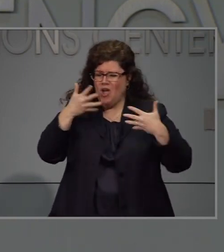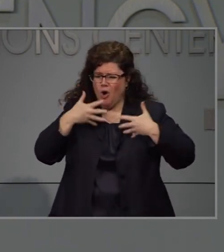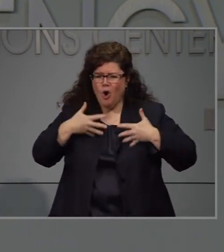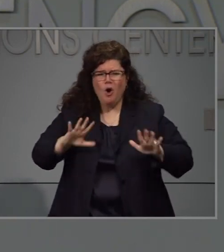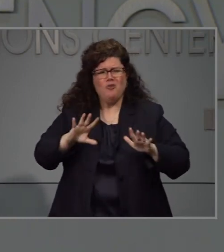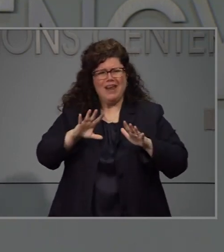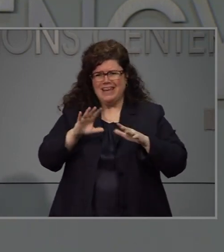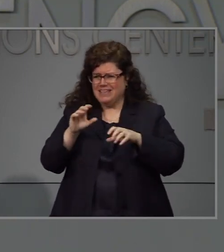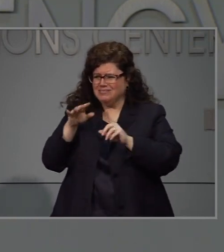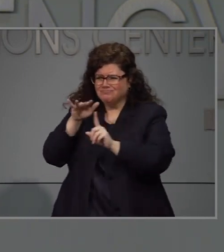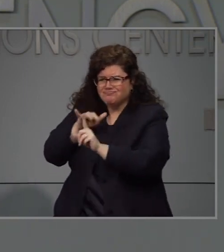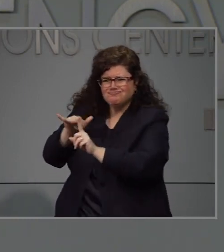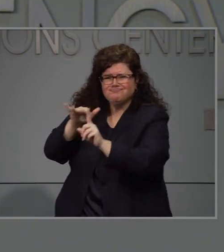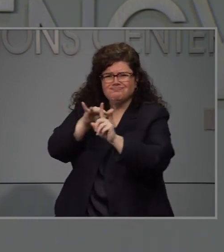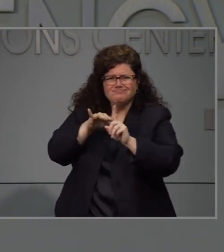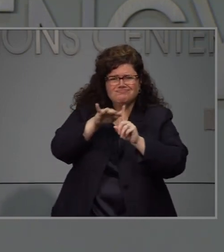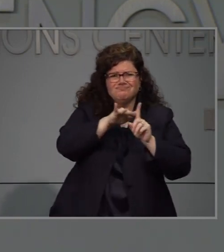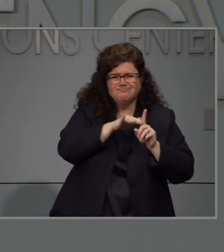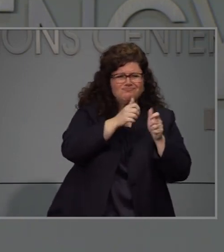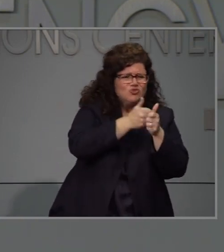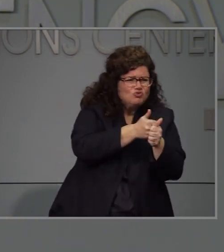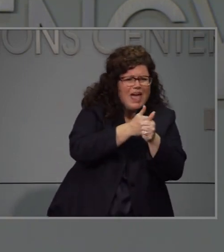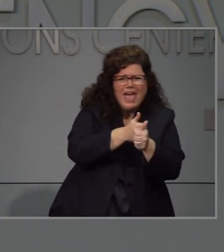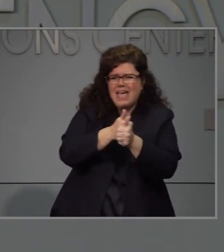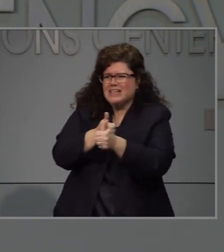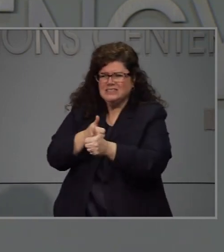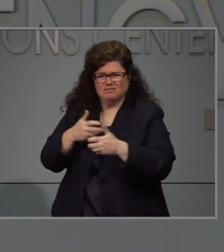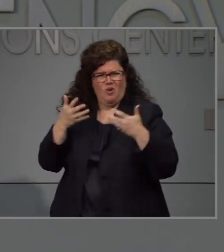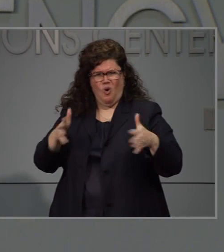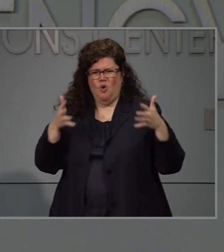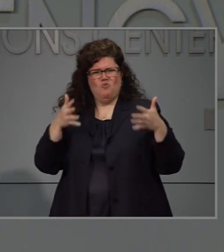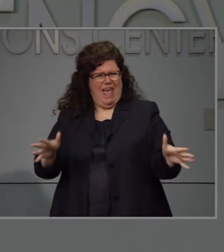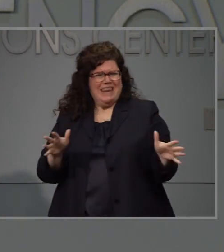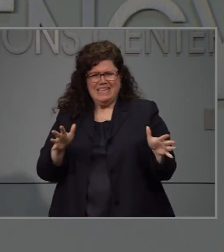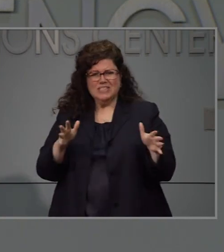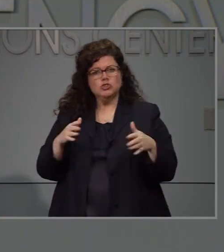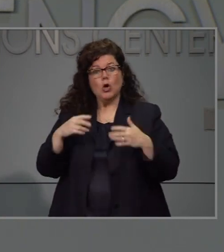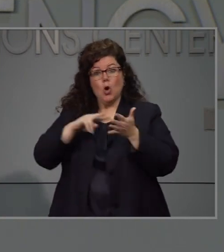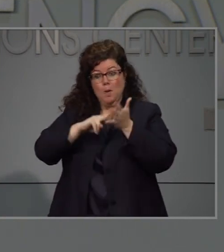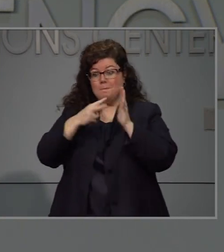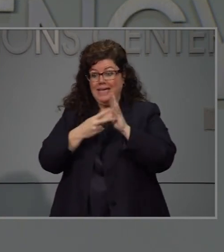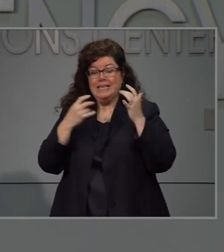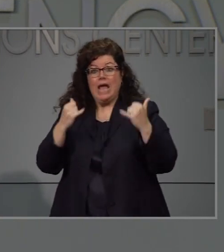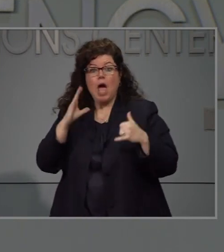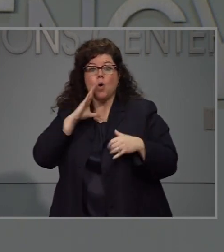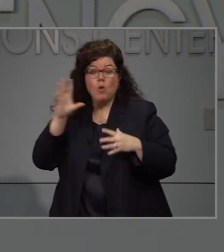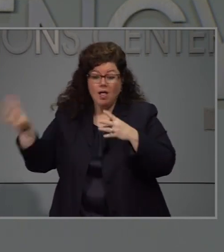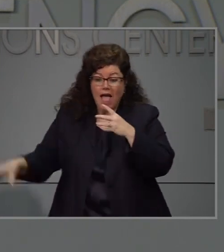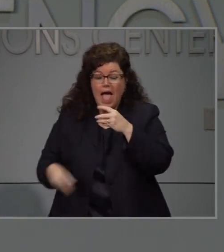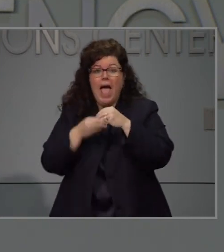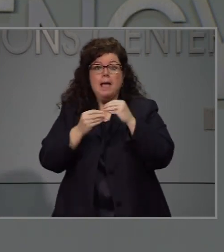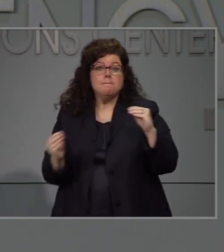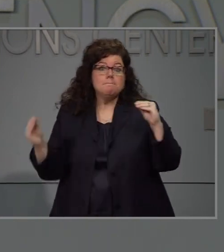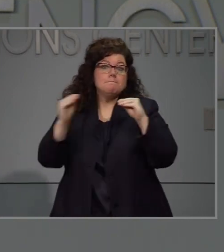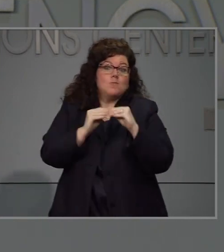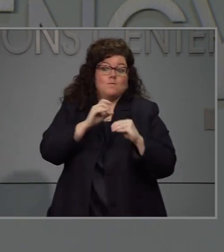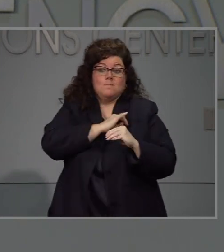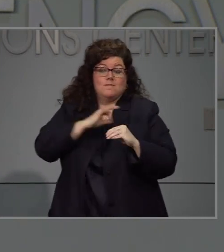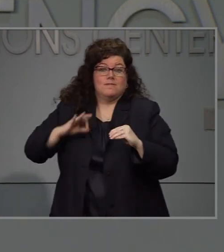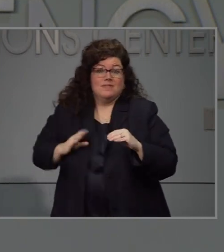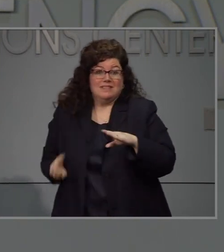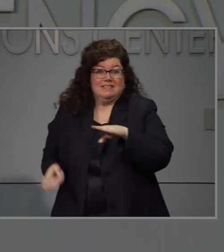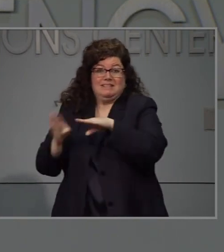teníamos 250 personas trabajando en los diversos lugares del estado haciendo este tipo de trabajo y hemos contratado a más